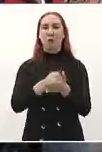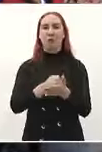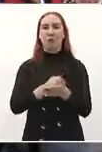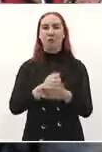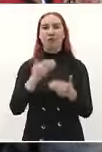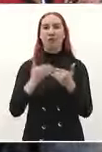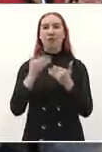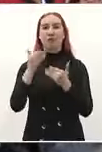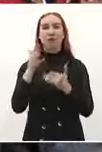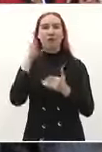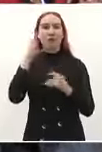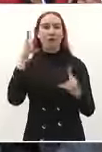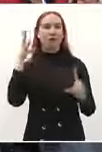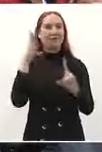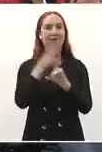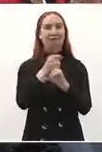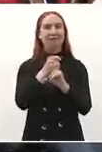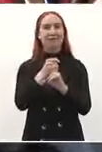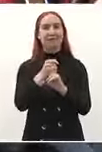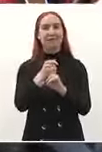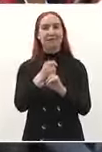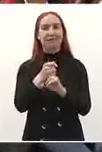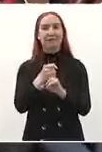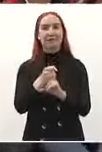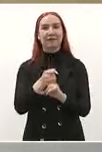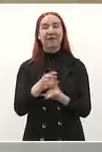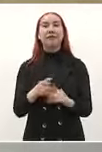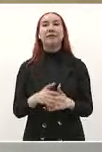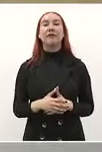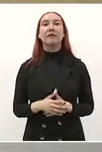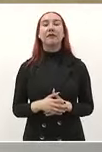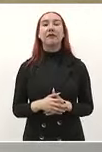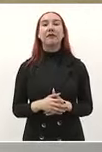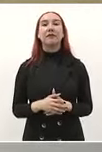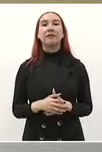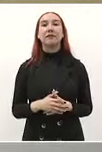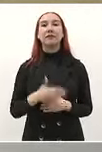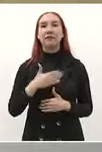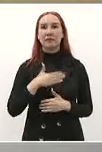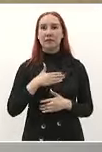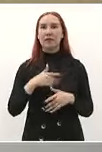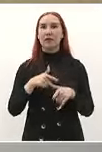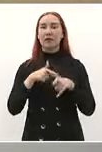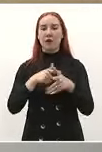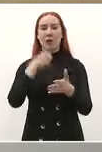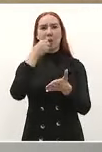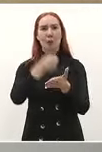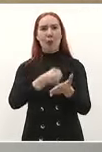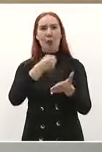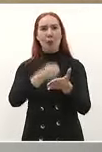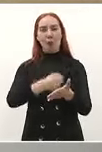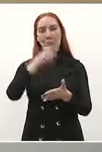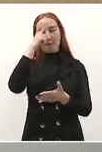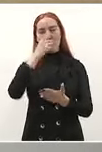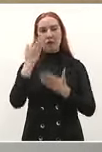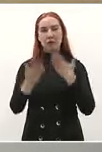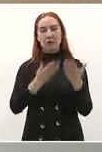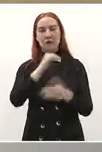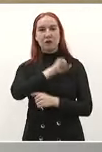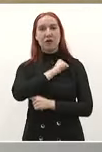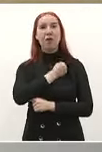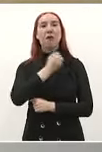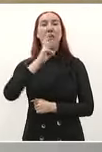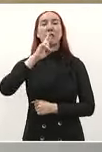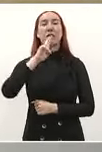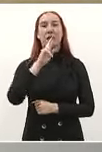antes de que termine vamos a tener el mejor sistema de salud pública ya saben ustedes